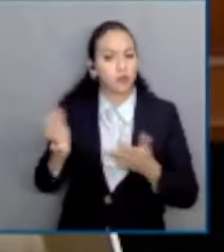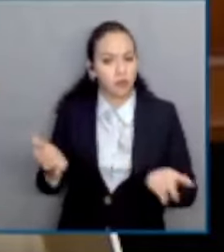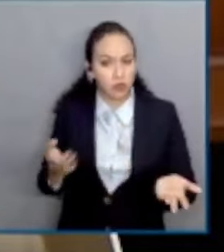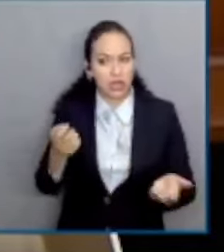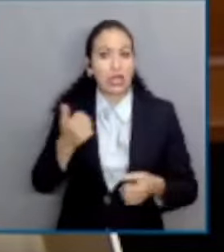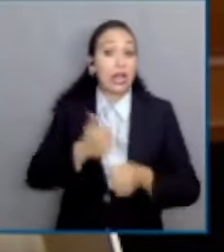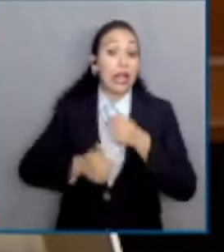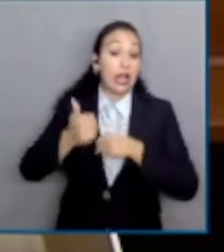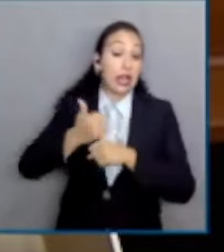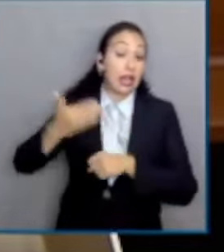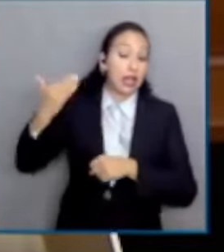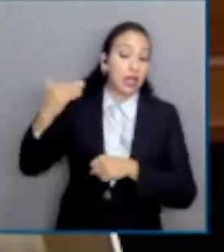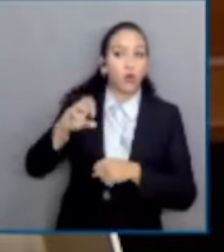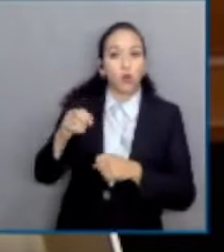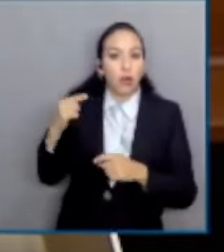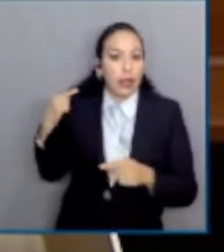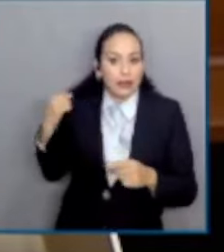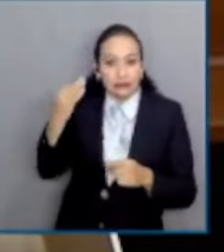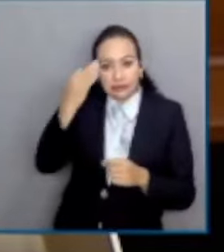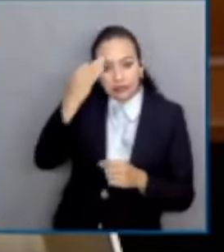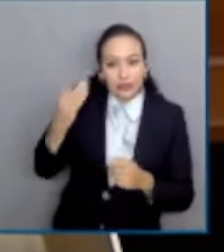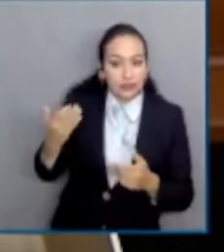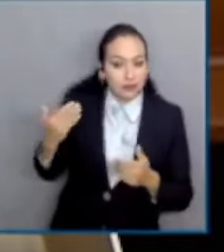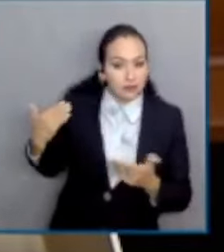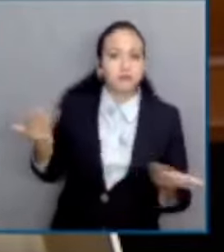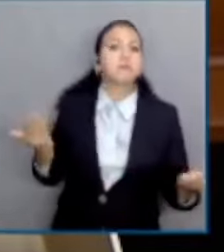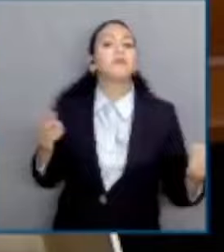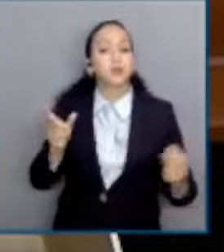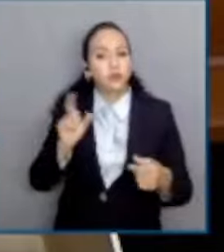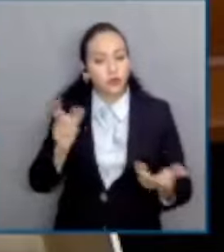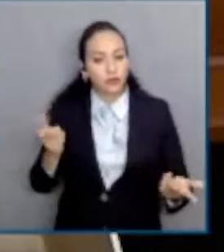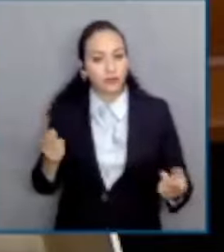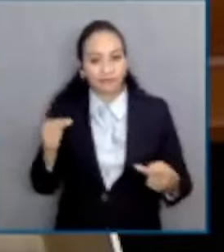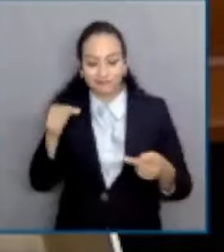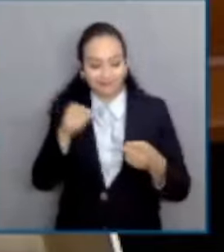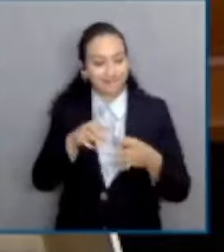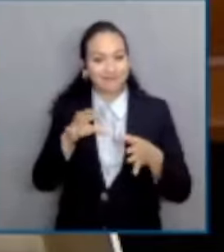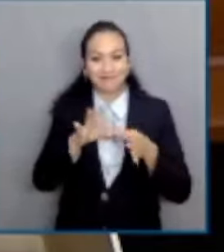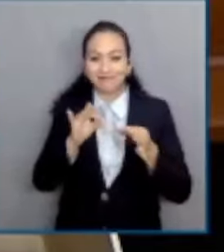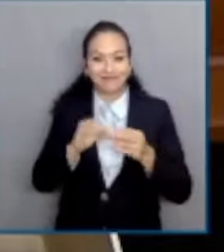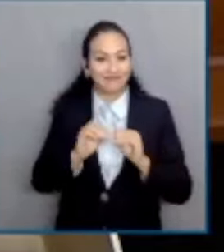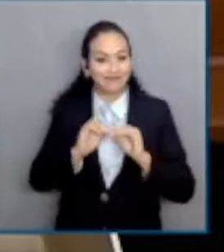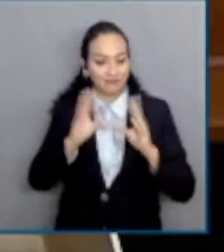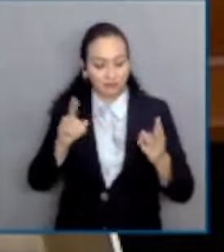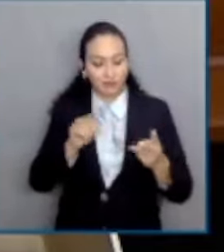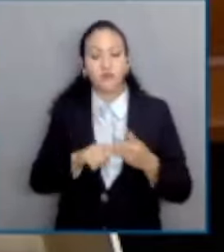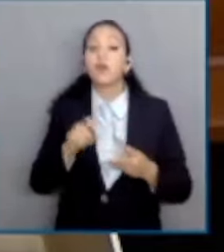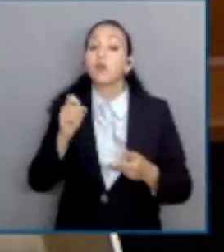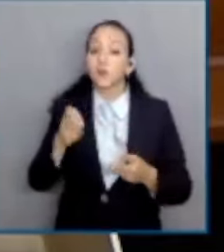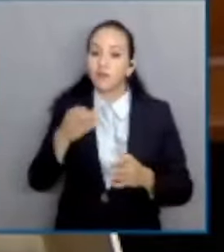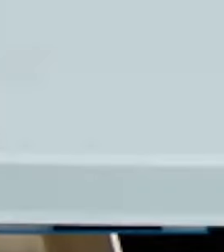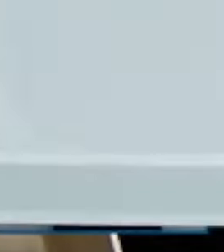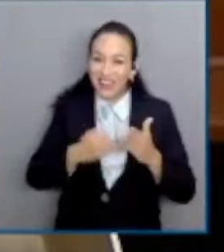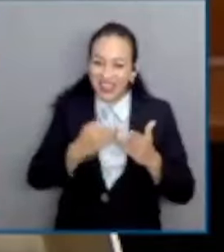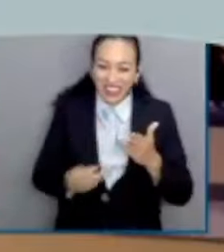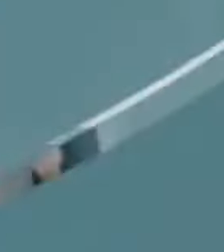recientemente. En consecuencia, se concluye que con ello se genera una falta de razonabilidad de la medida.